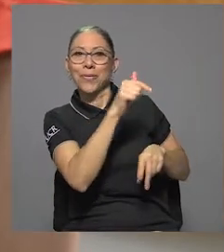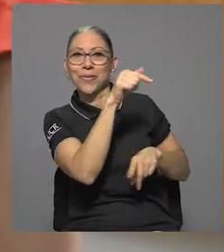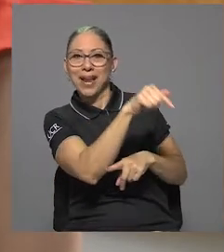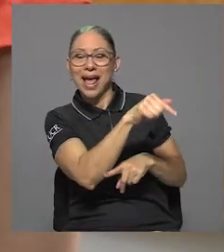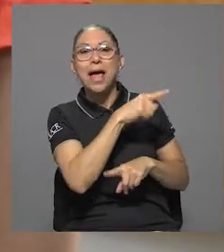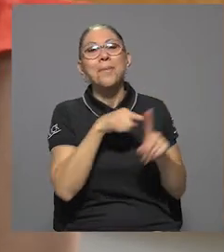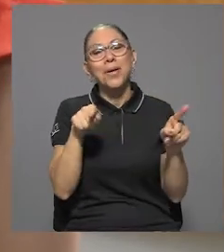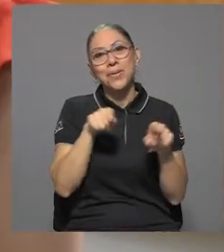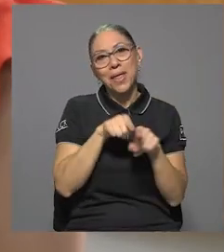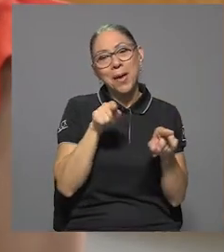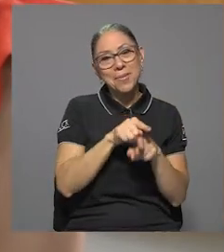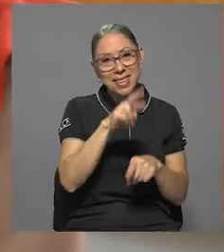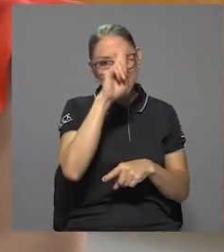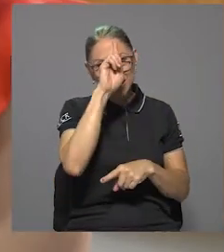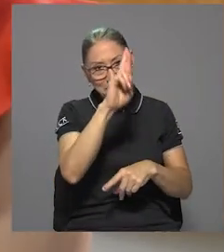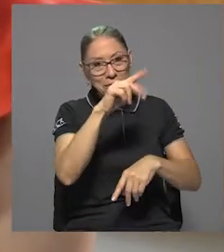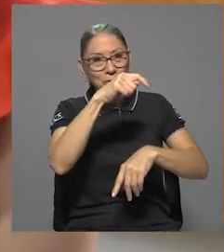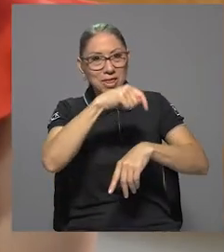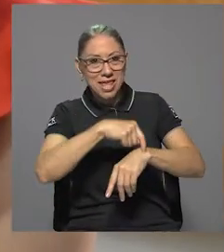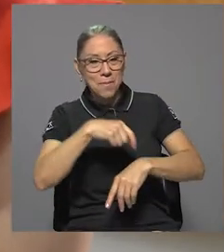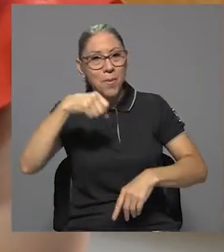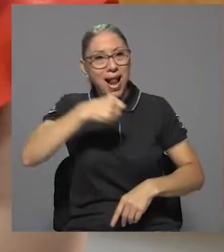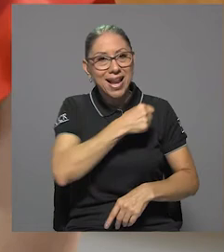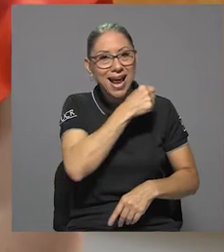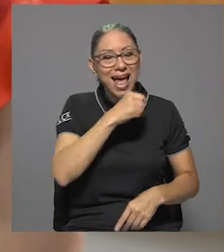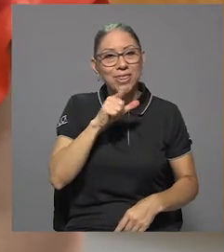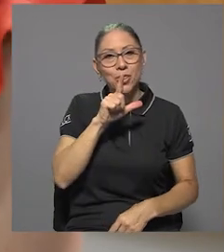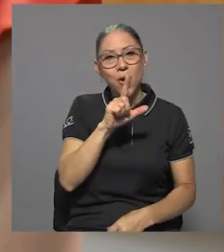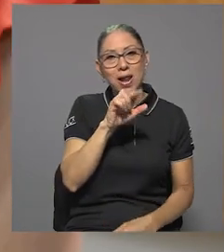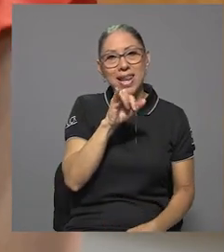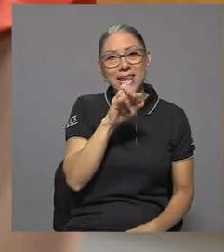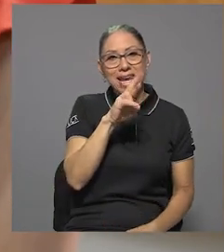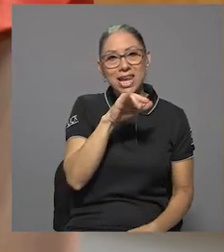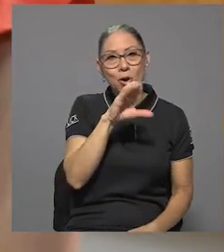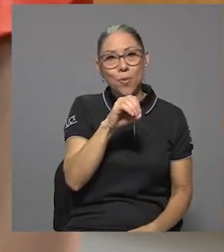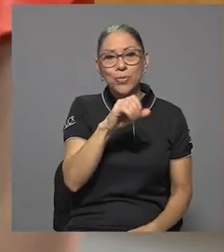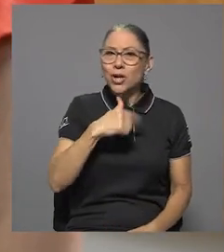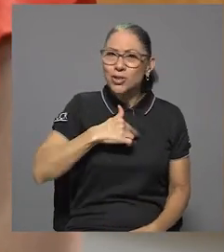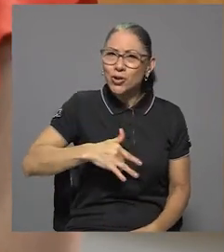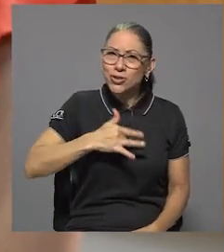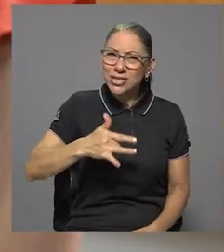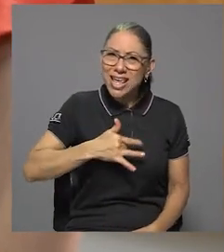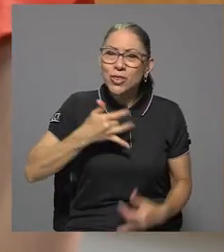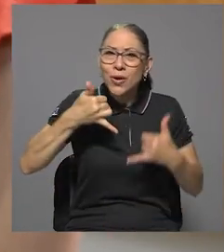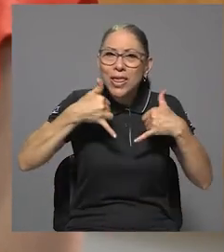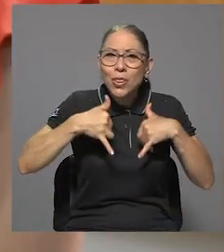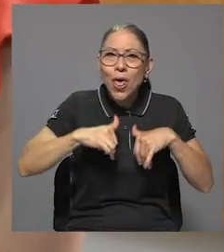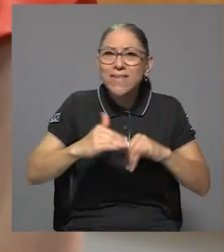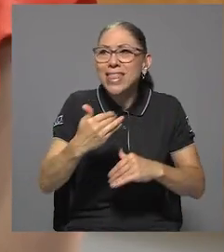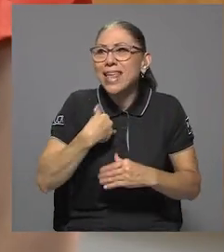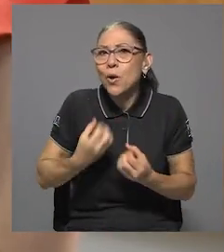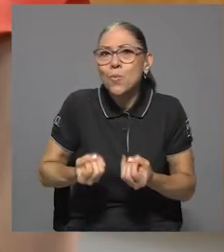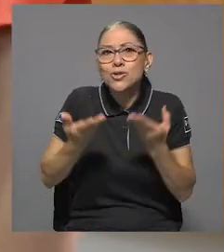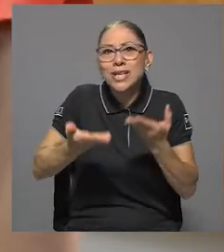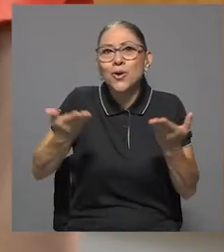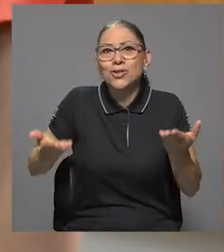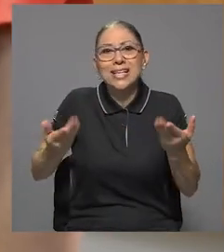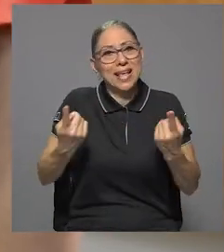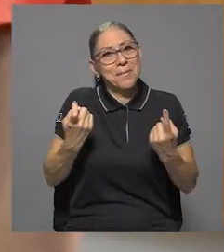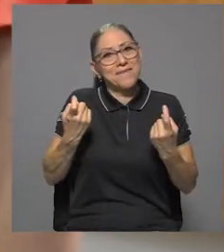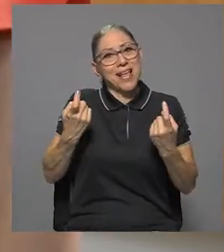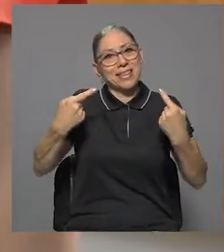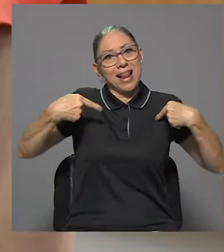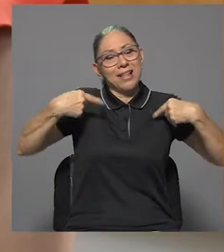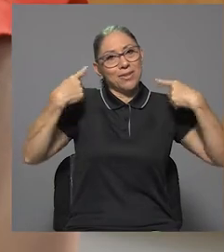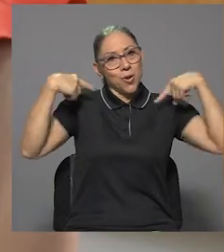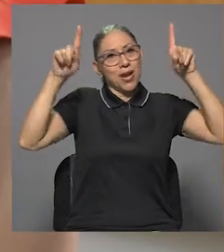dedicarle mi tiempo y mi respeto al canto lírico, que siento que todavía tengo muchas cosas que no he logrado con el canto lírico y